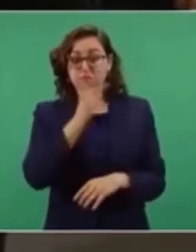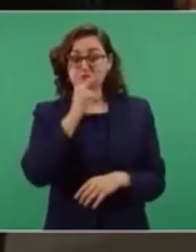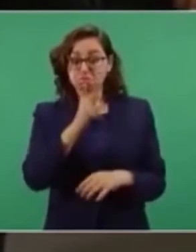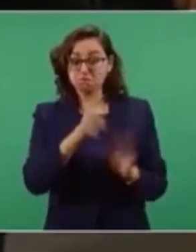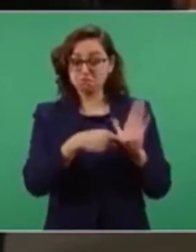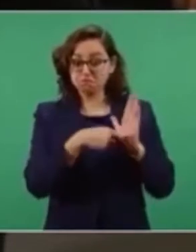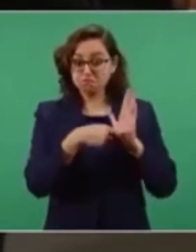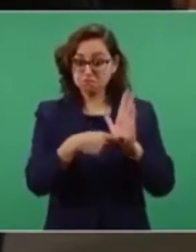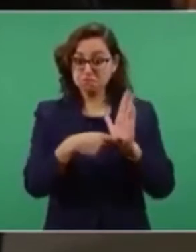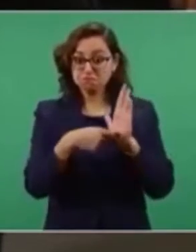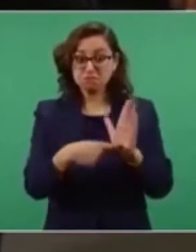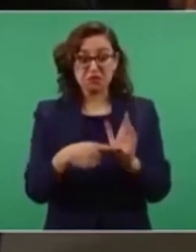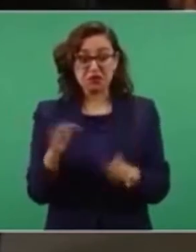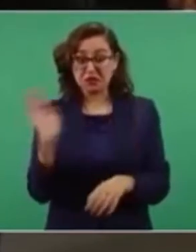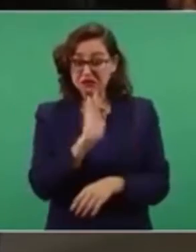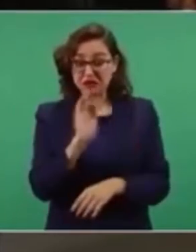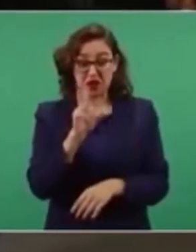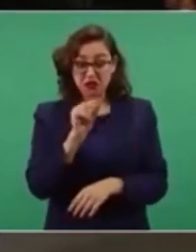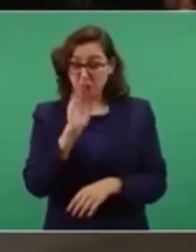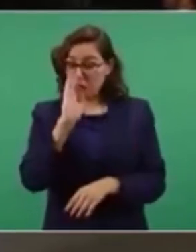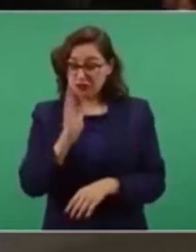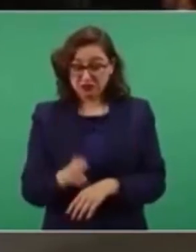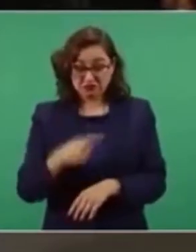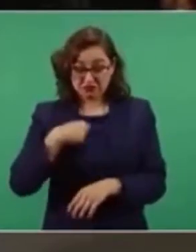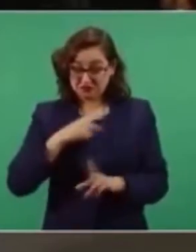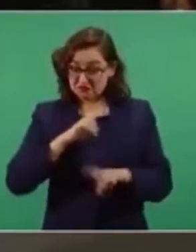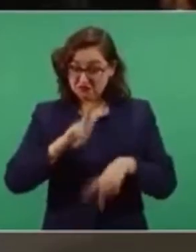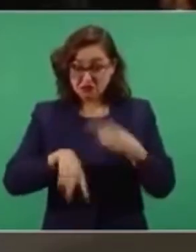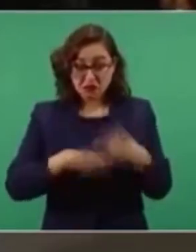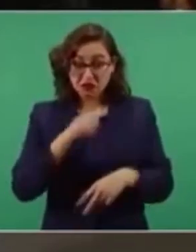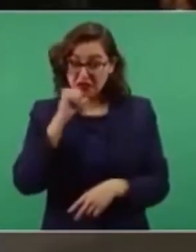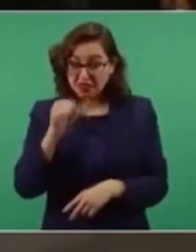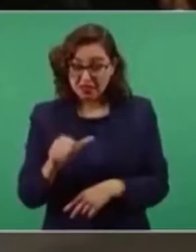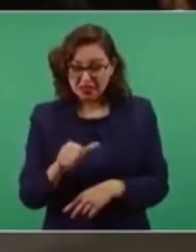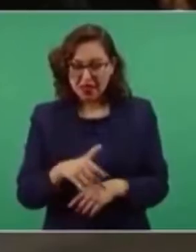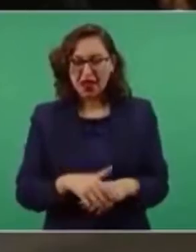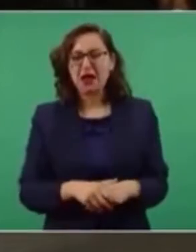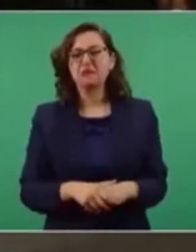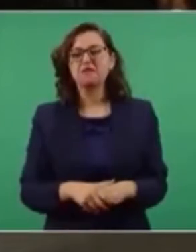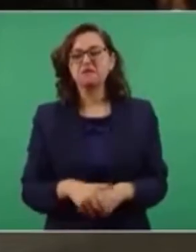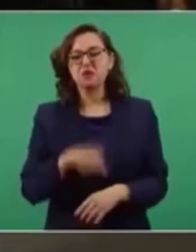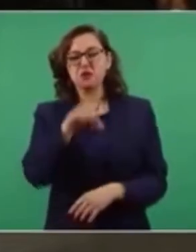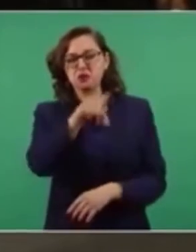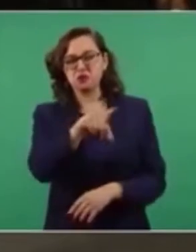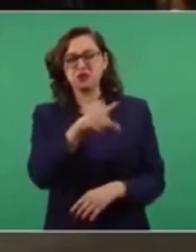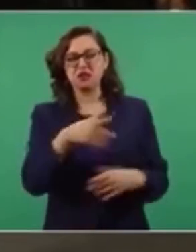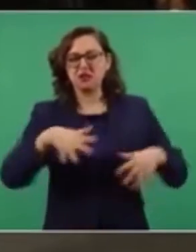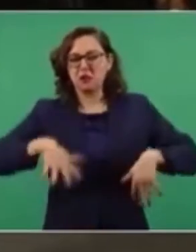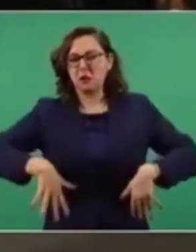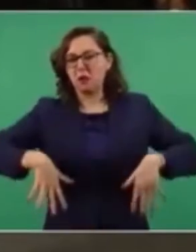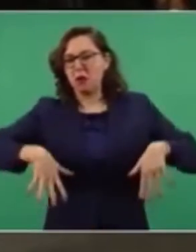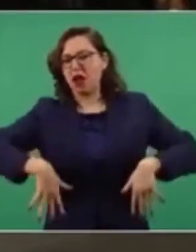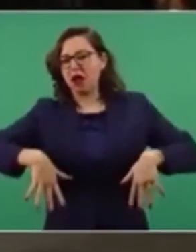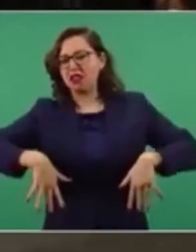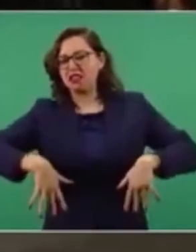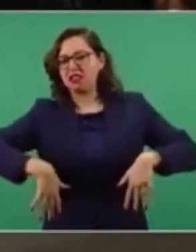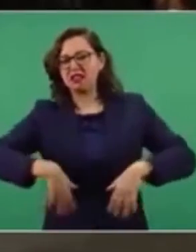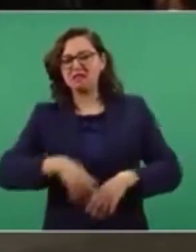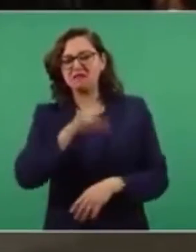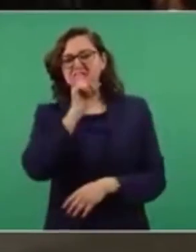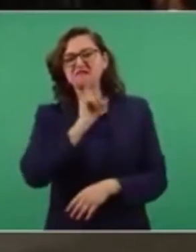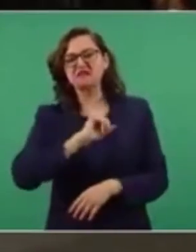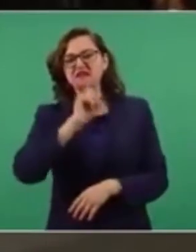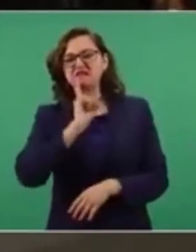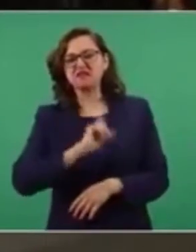De lo contrario, lo llamó, dijo que sería difamador, cobarde en caso de que no